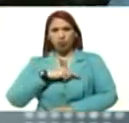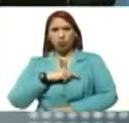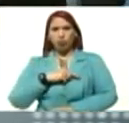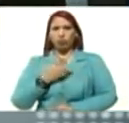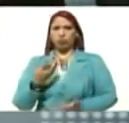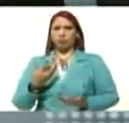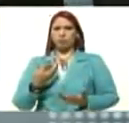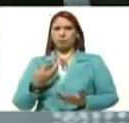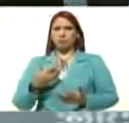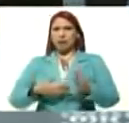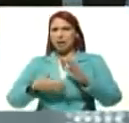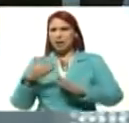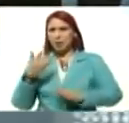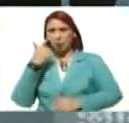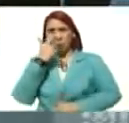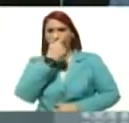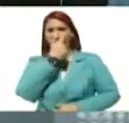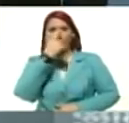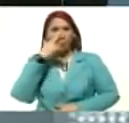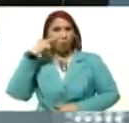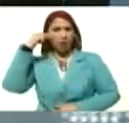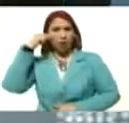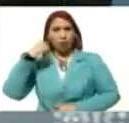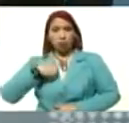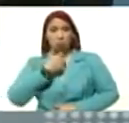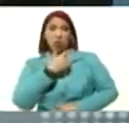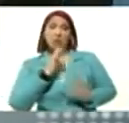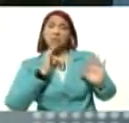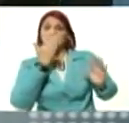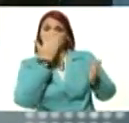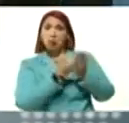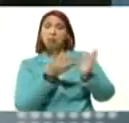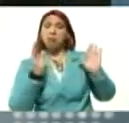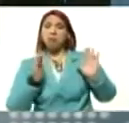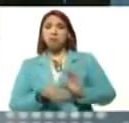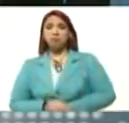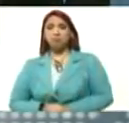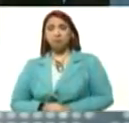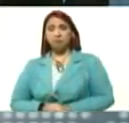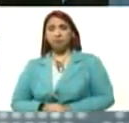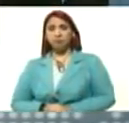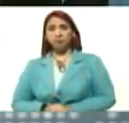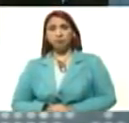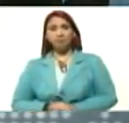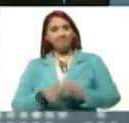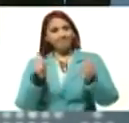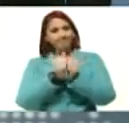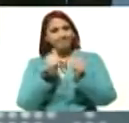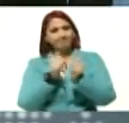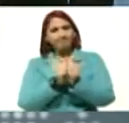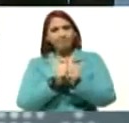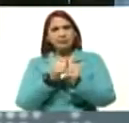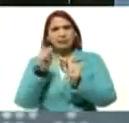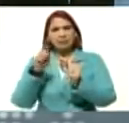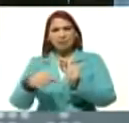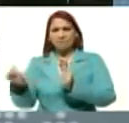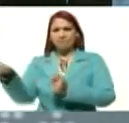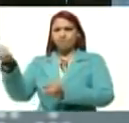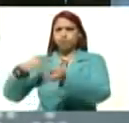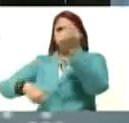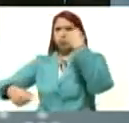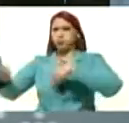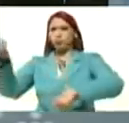morados, yo dije, frente, a las piedras, a los peñonazos, que lanzó,